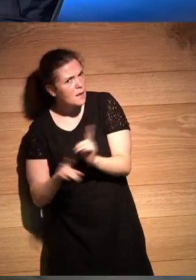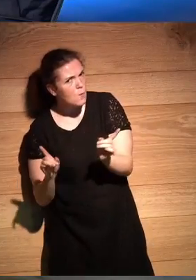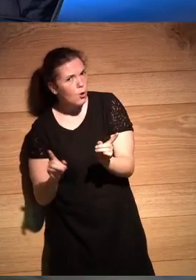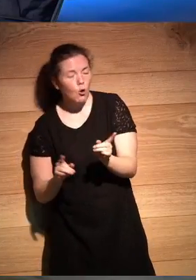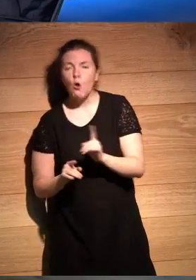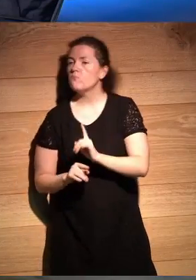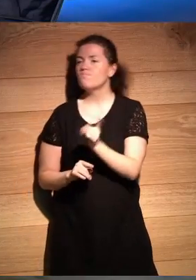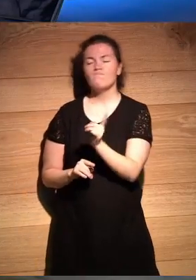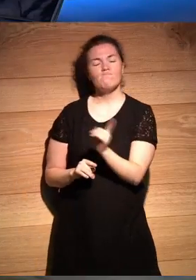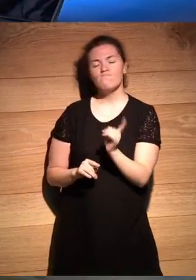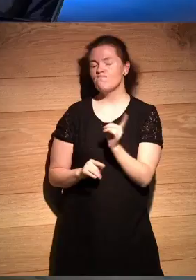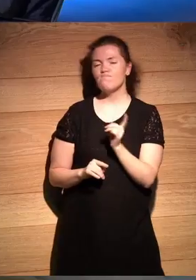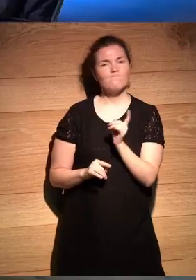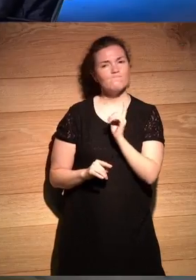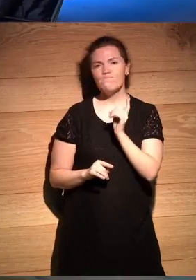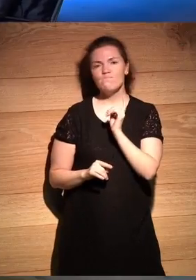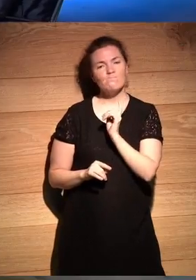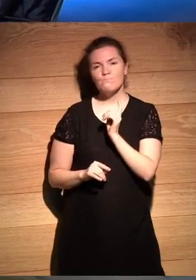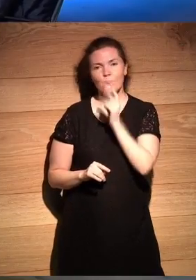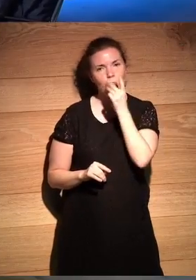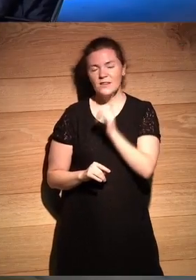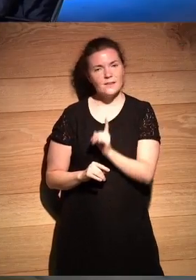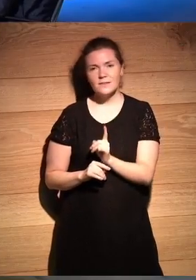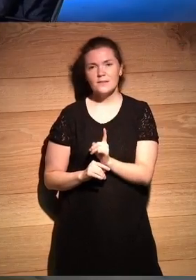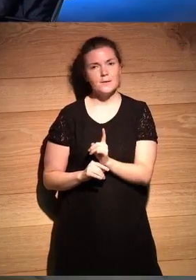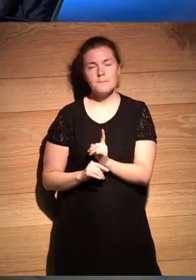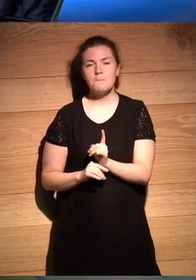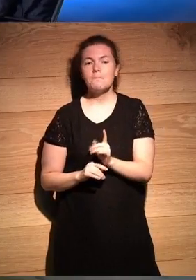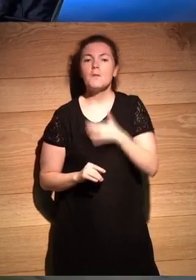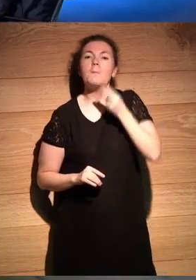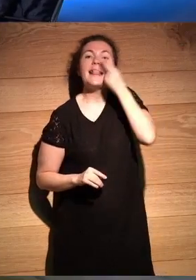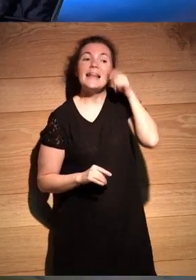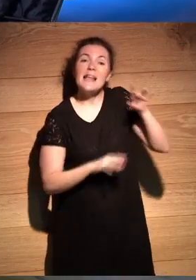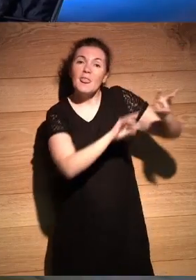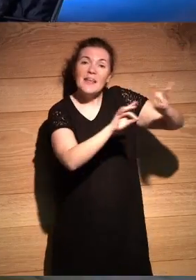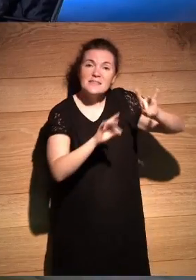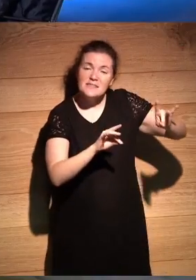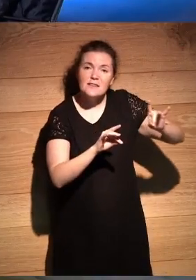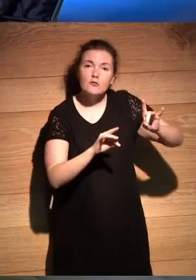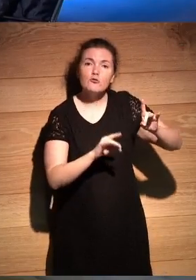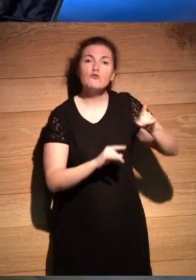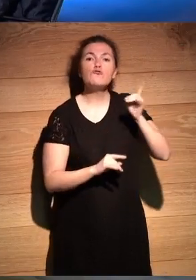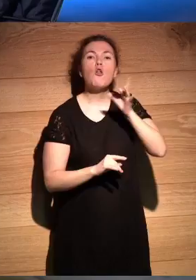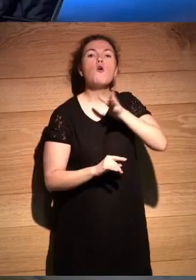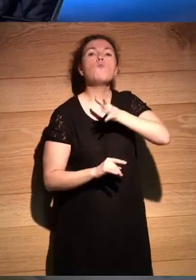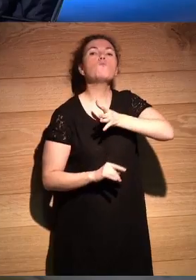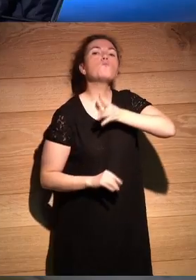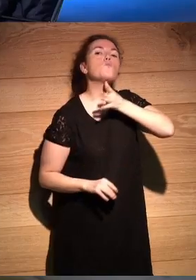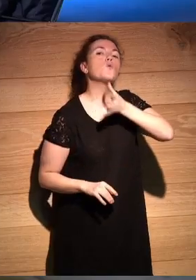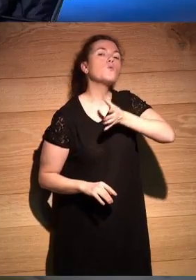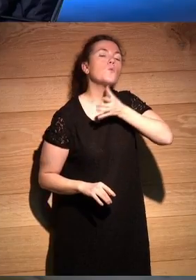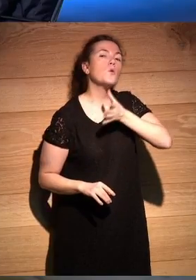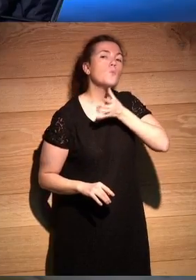no, no, no o sea mi interés en este desierto tiene es estrictamente por